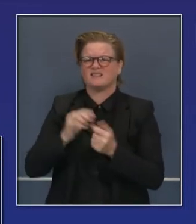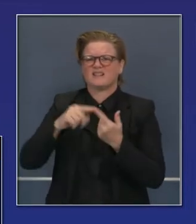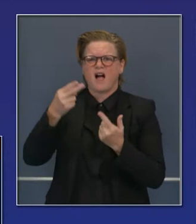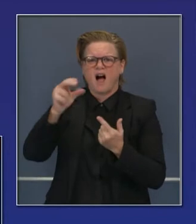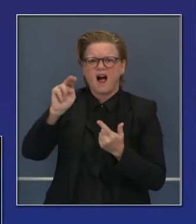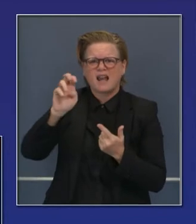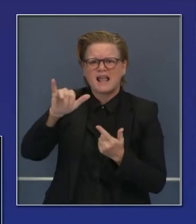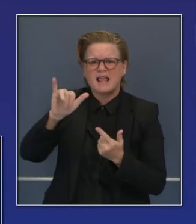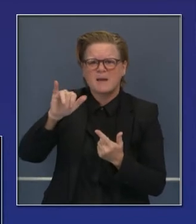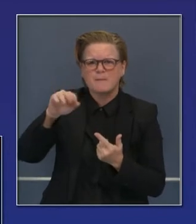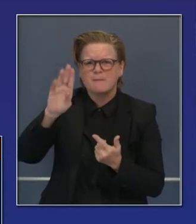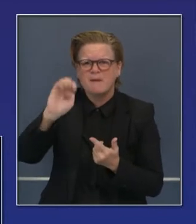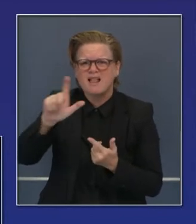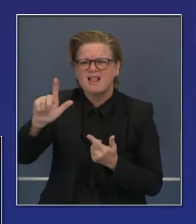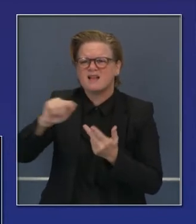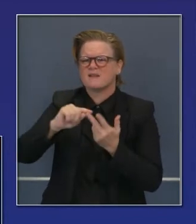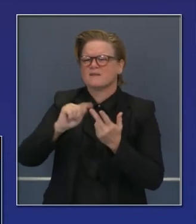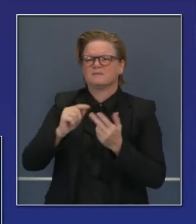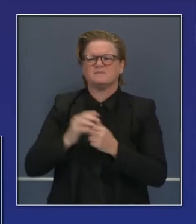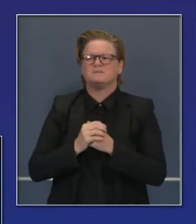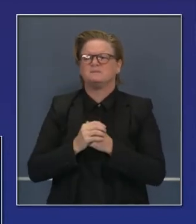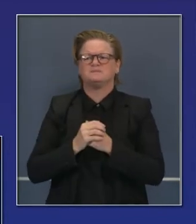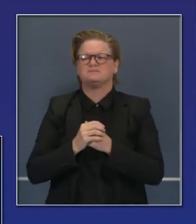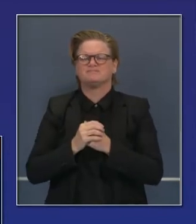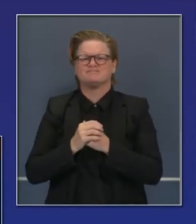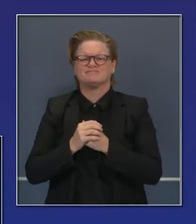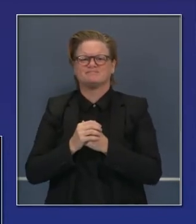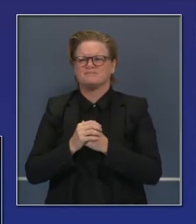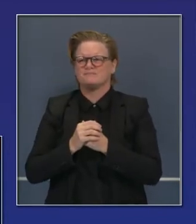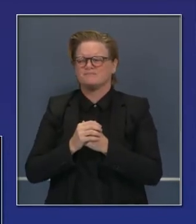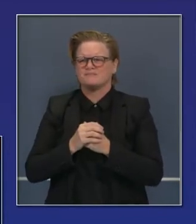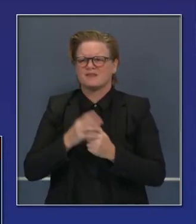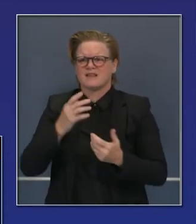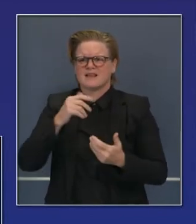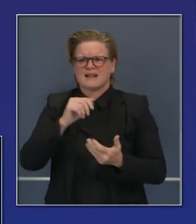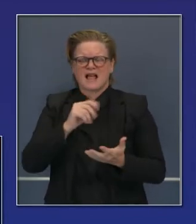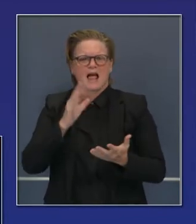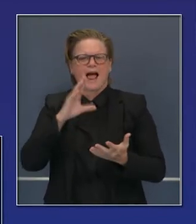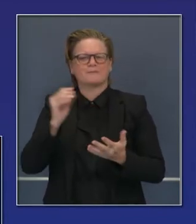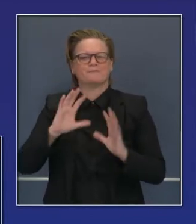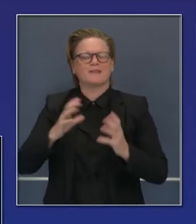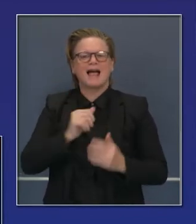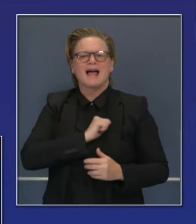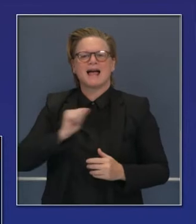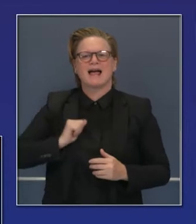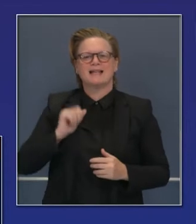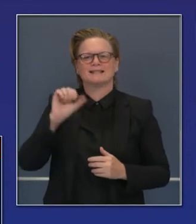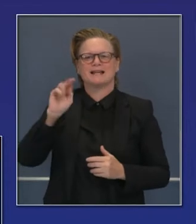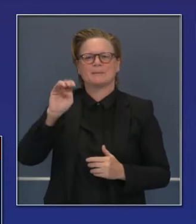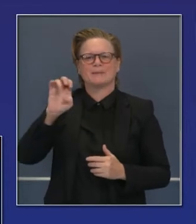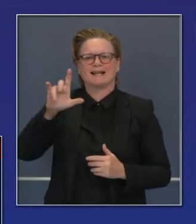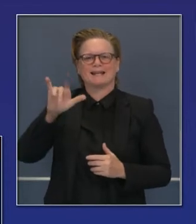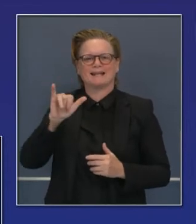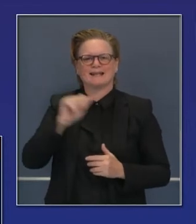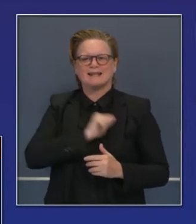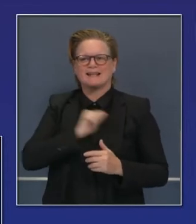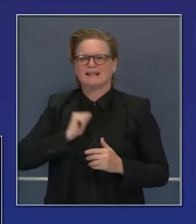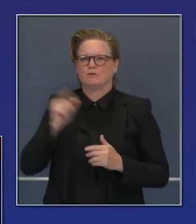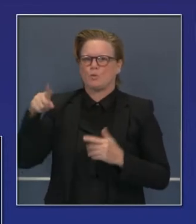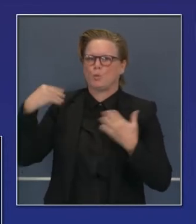Presidente de Voluntarios y también el Comité de Voluntarios del Senado por su maravilloso apoyo.